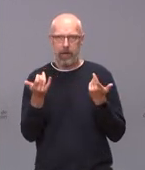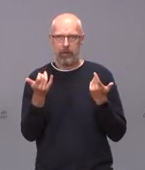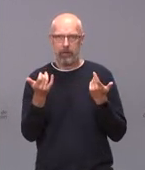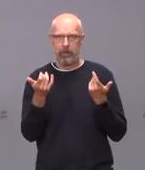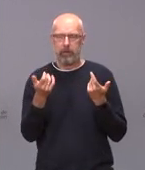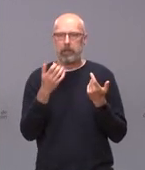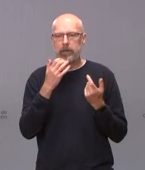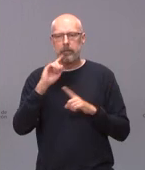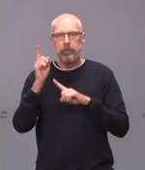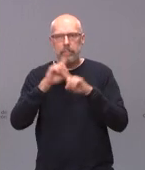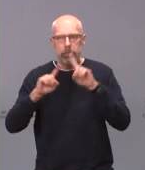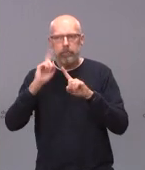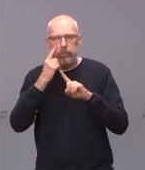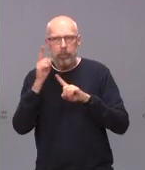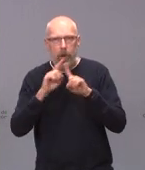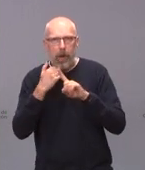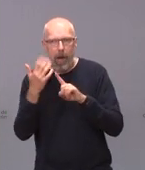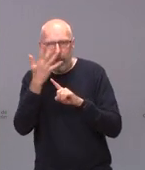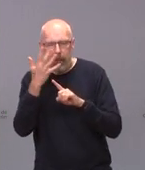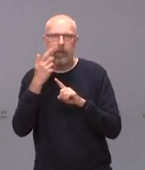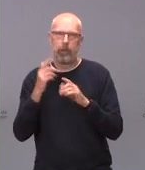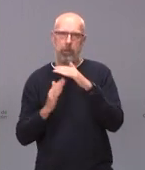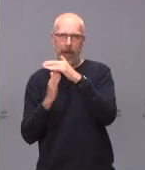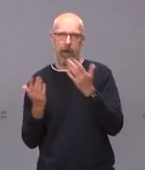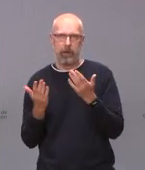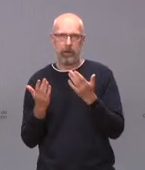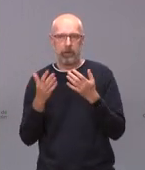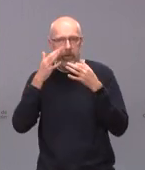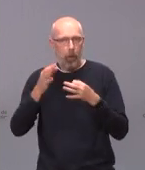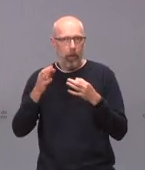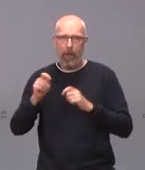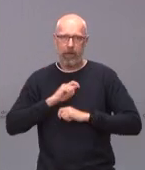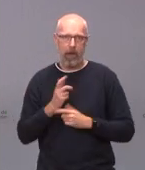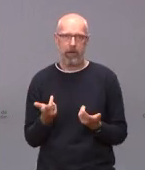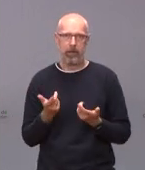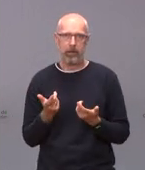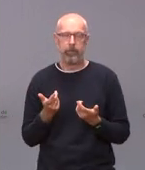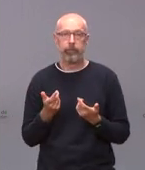efectos adversos y a día de hoy lo que les podemos decir con toda seguridad es que es